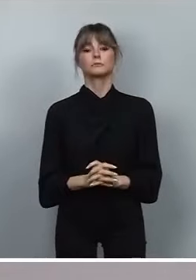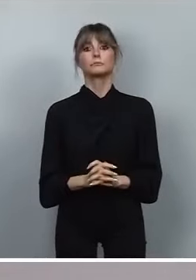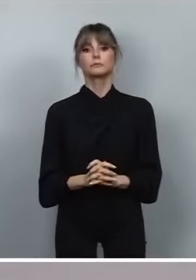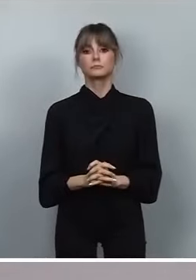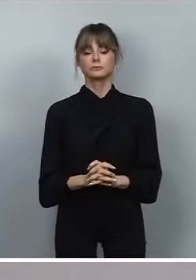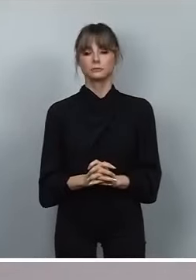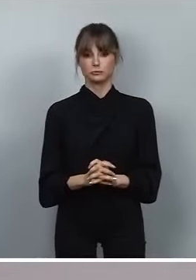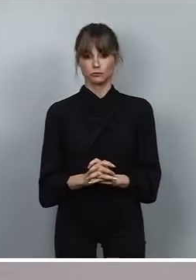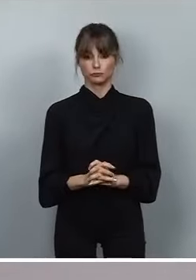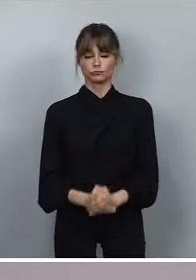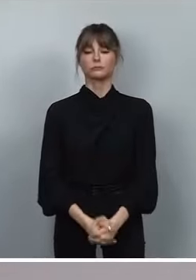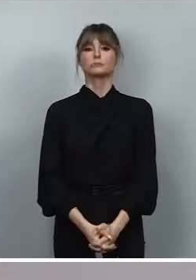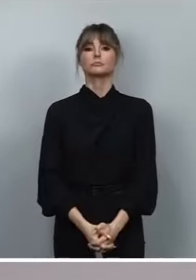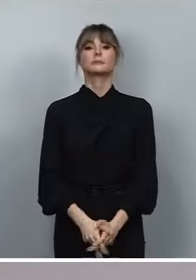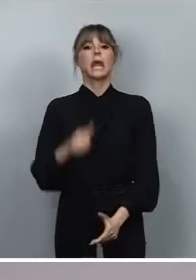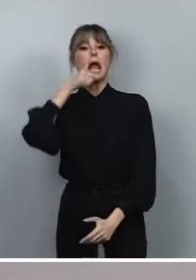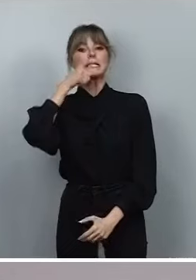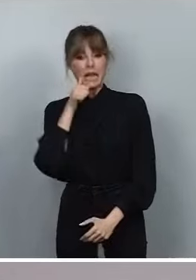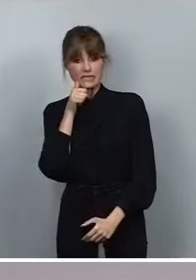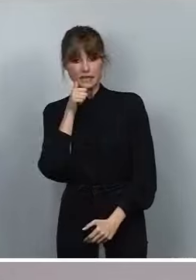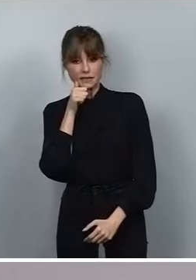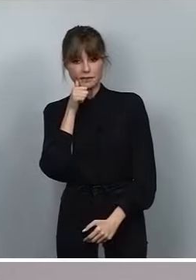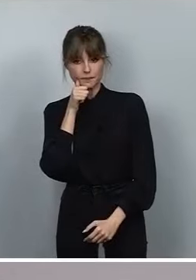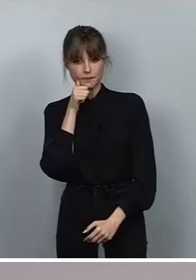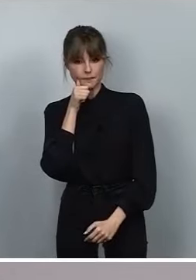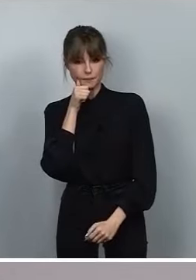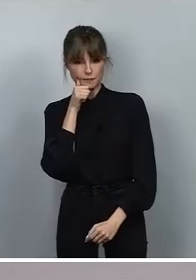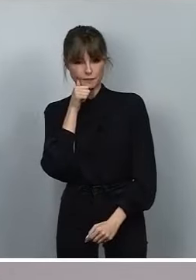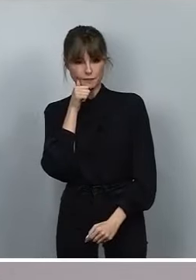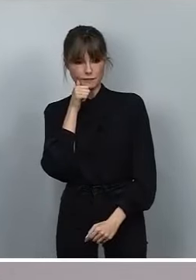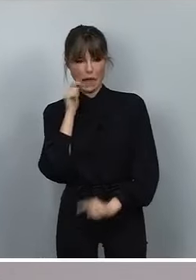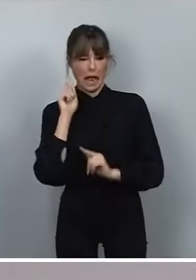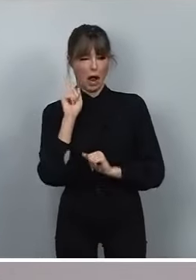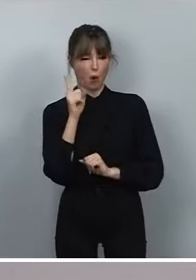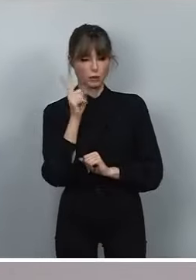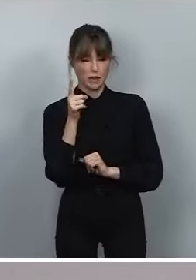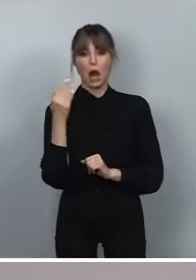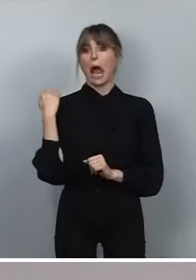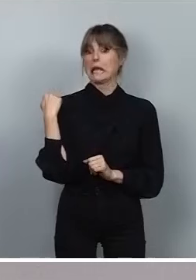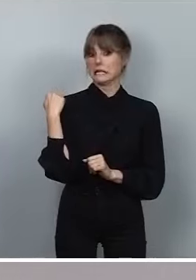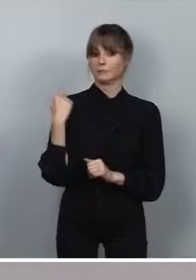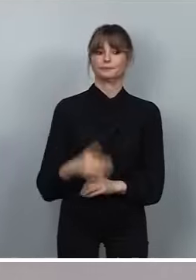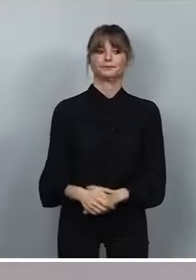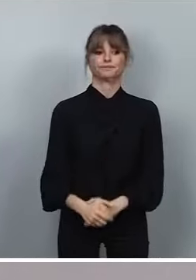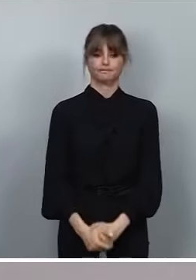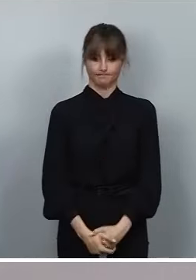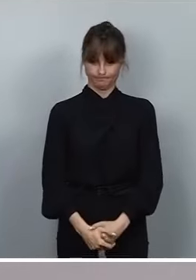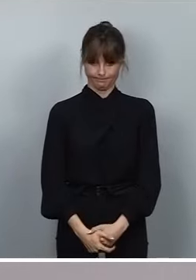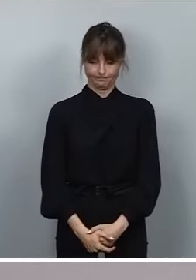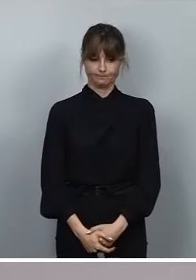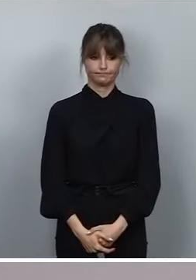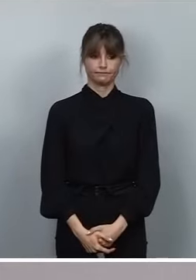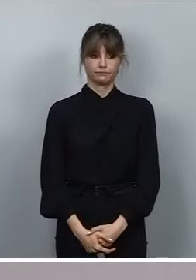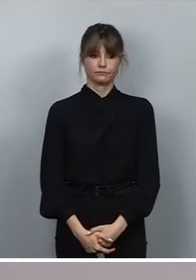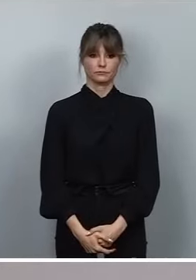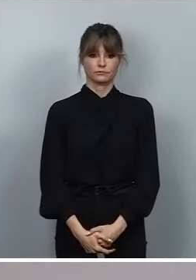Respecto de Sánchez y las acusaciones de ayer, mire, las